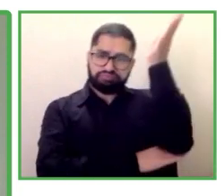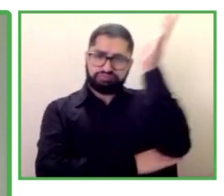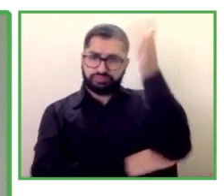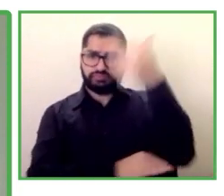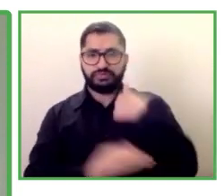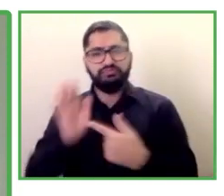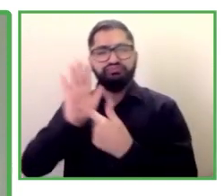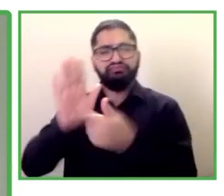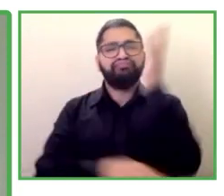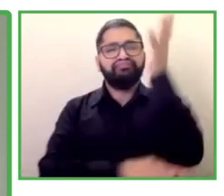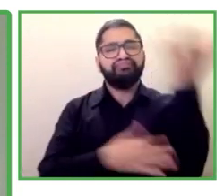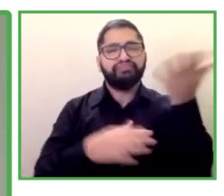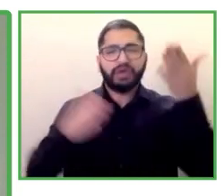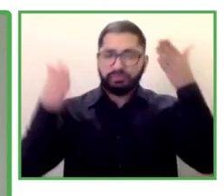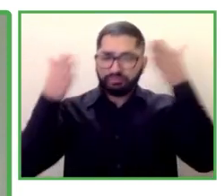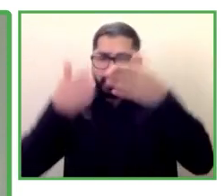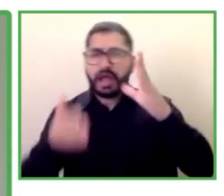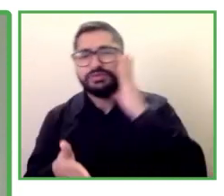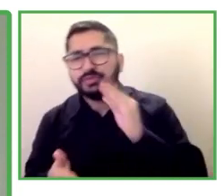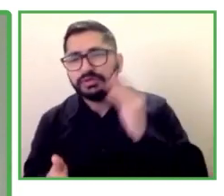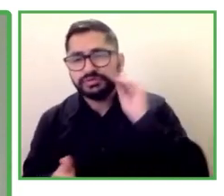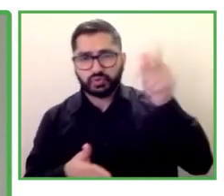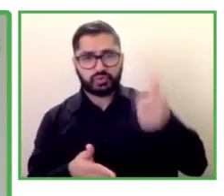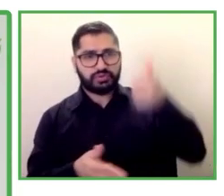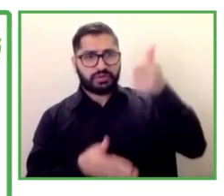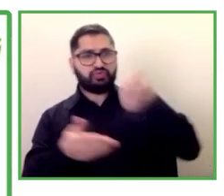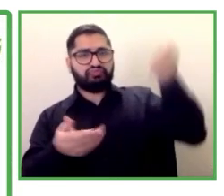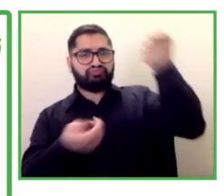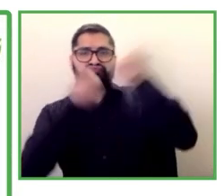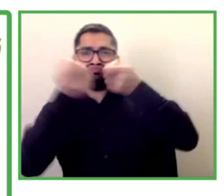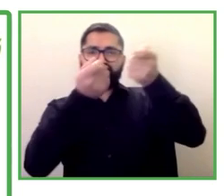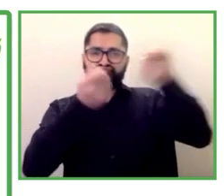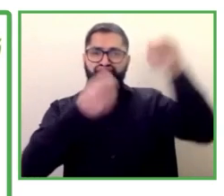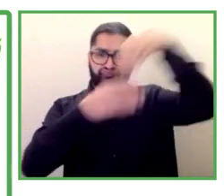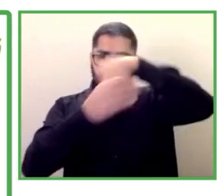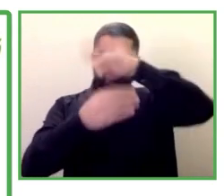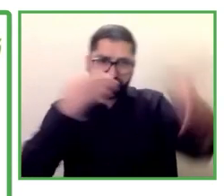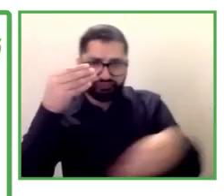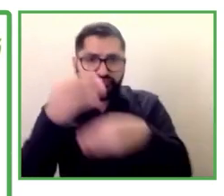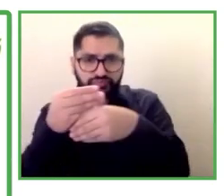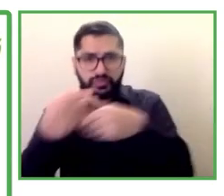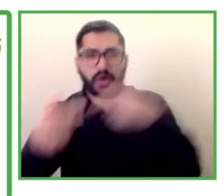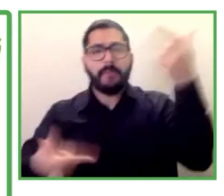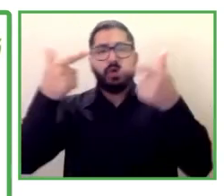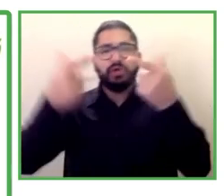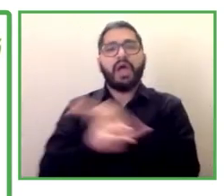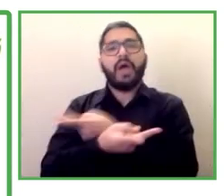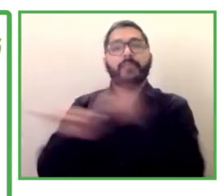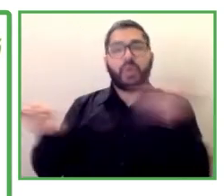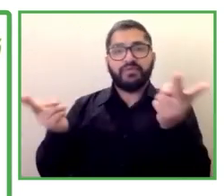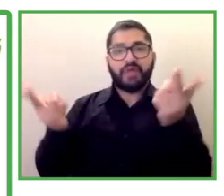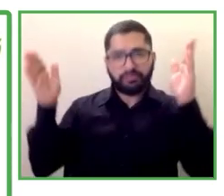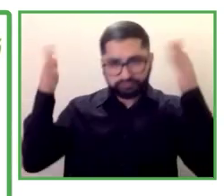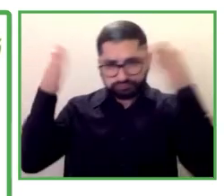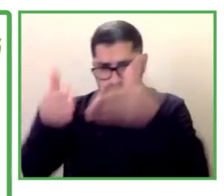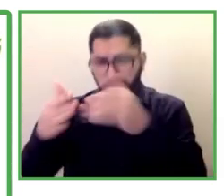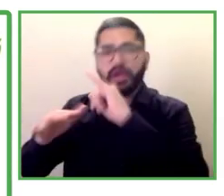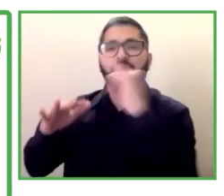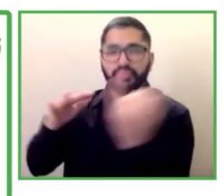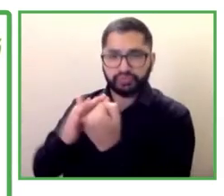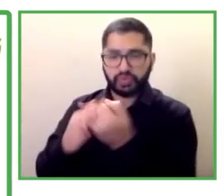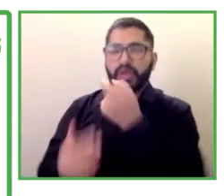implementación de las políticas públicas para el empleo inclusivo en España las políticas públicas dirigidas a las personas con